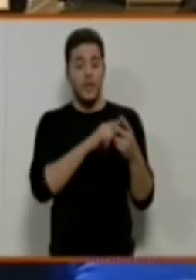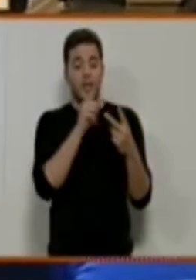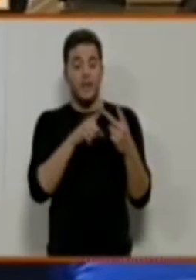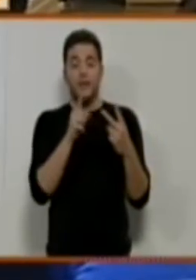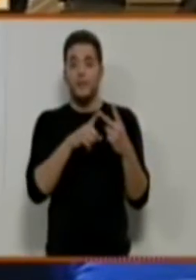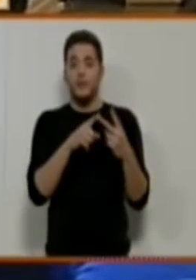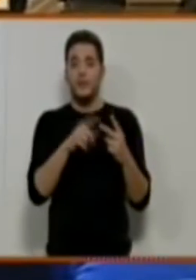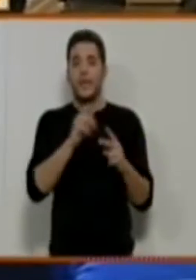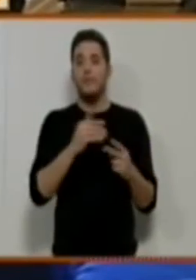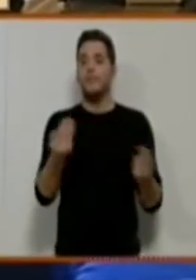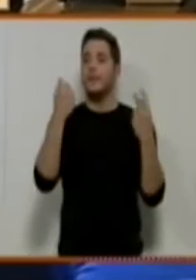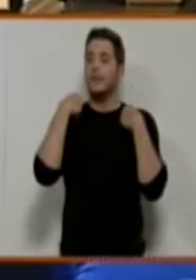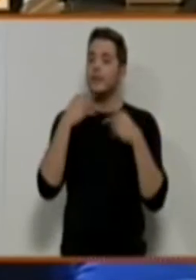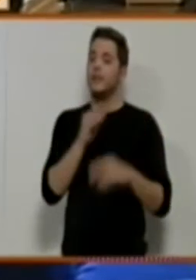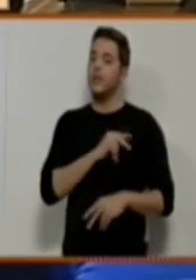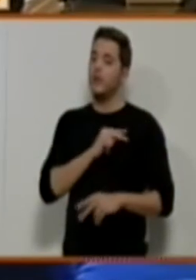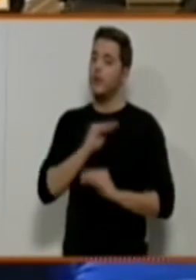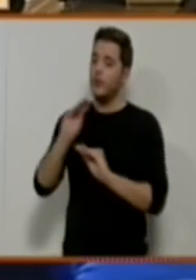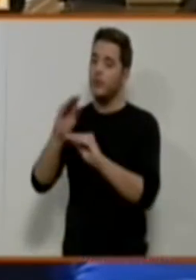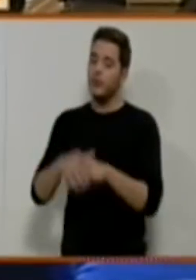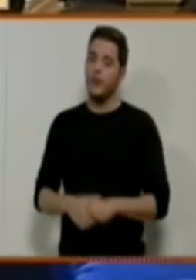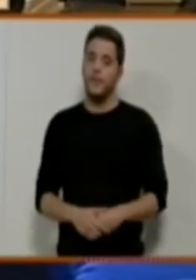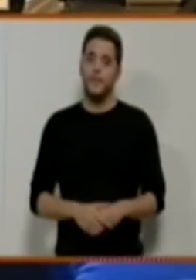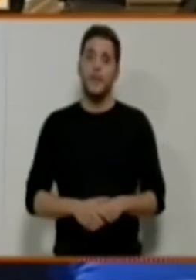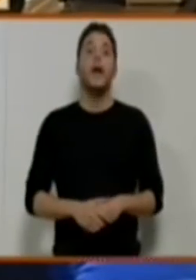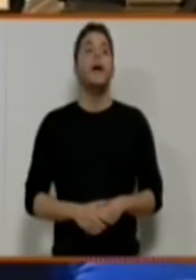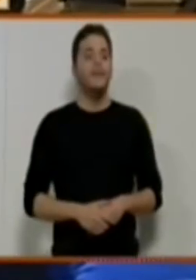es competencia de su área. Vale, sí.